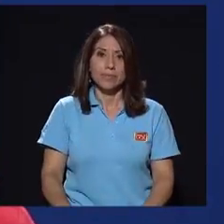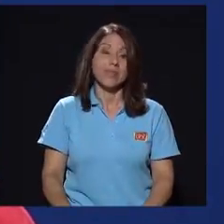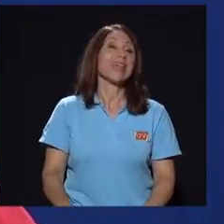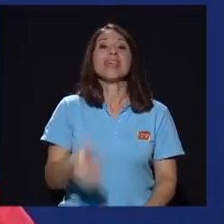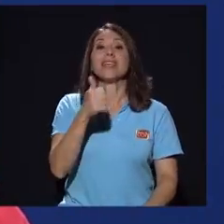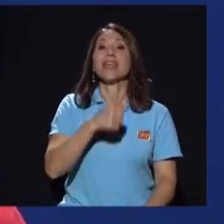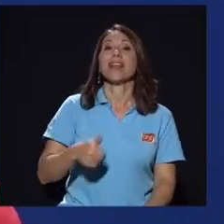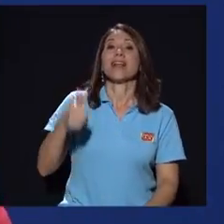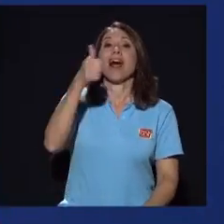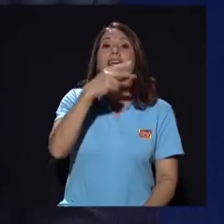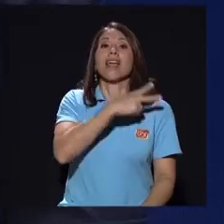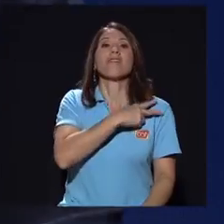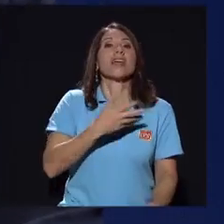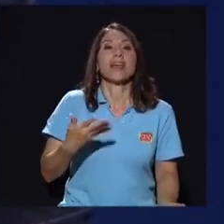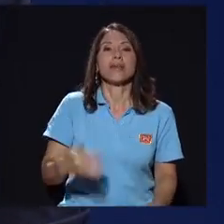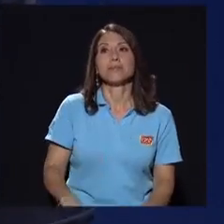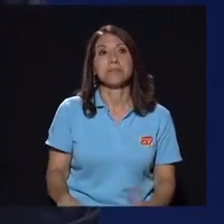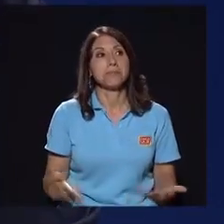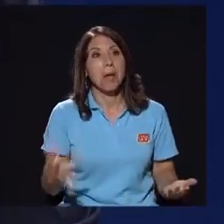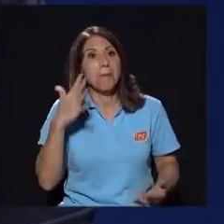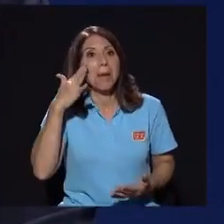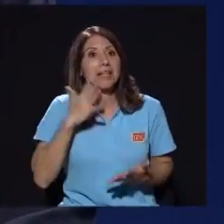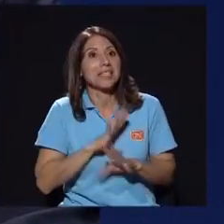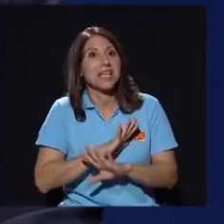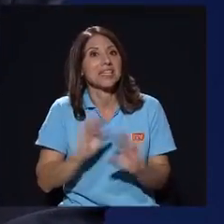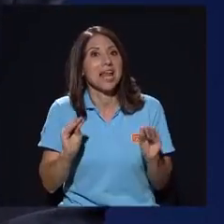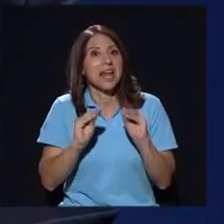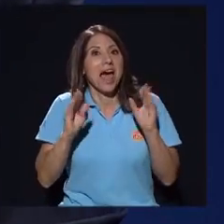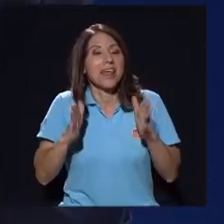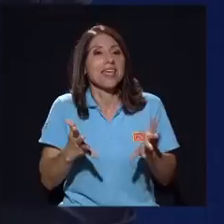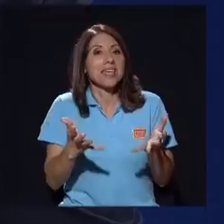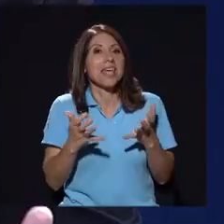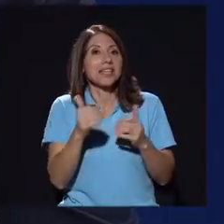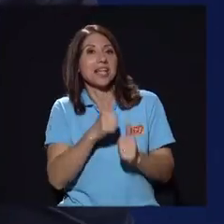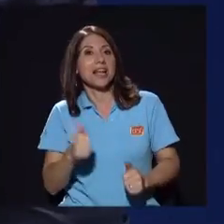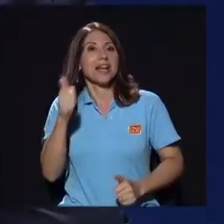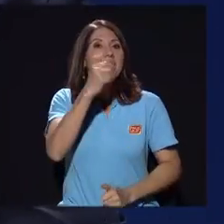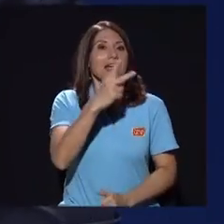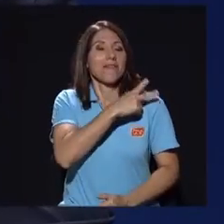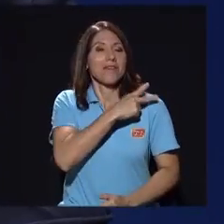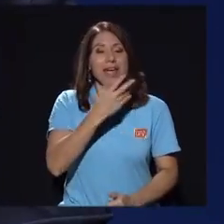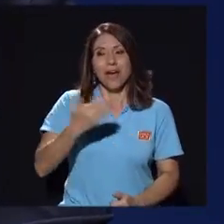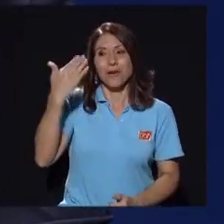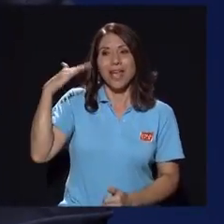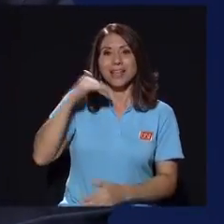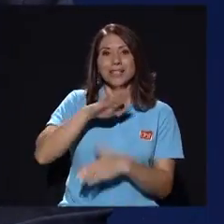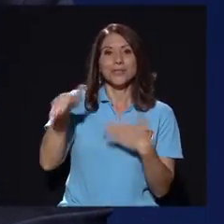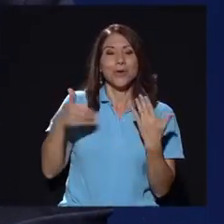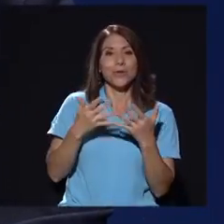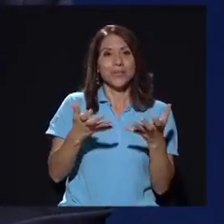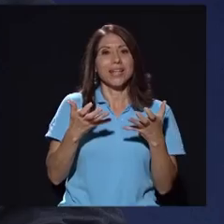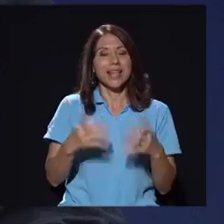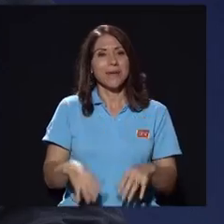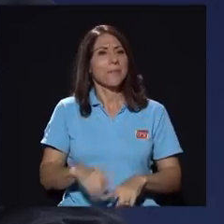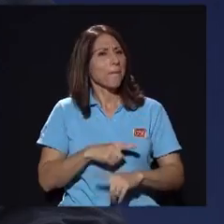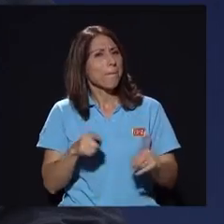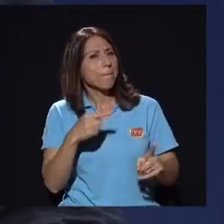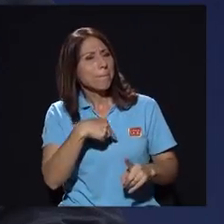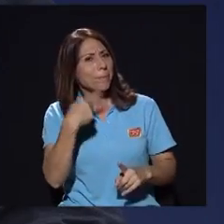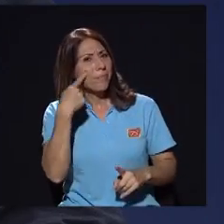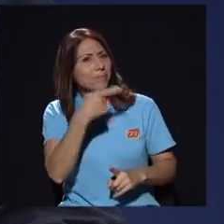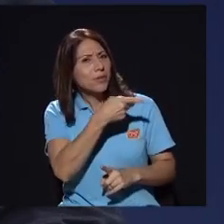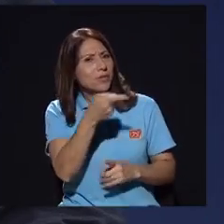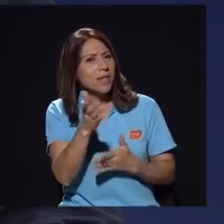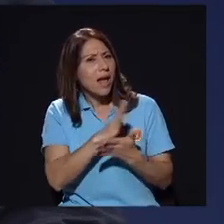y el gran jefe parece que ahora ya nadie quiere ser el gran jefe aunque antes todos me imagino que querían ser yo le di una discusión a usted con el